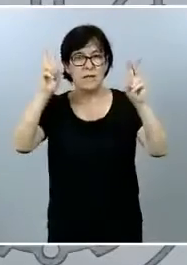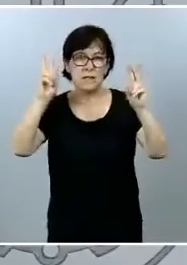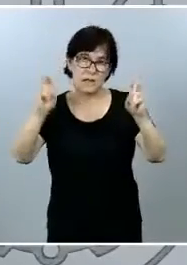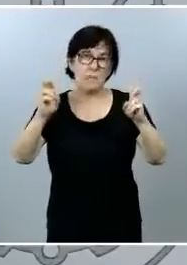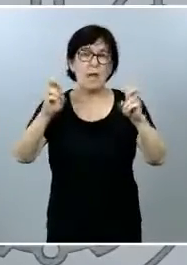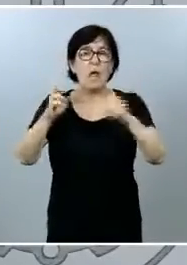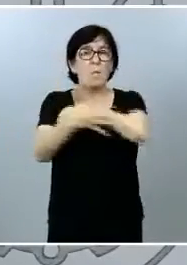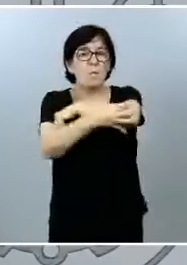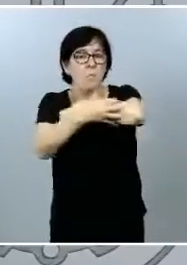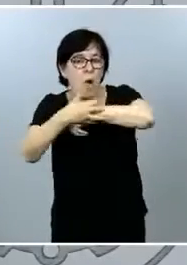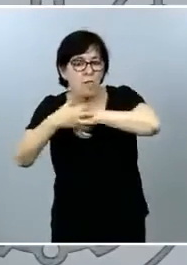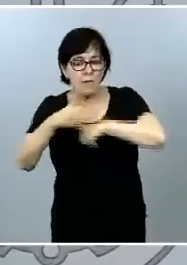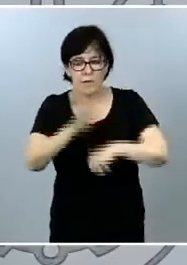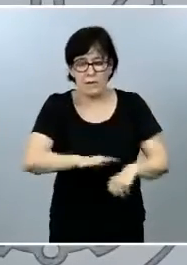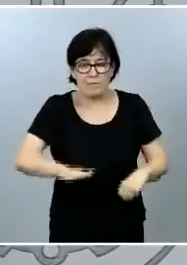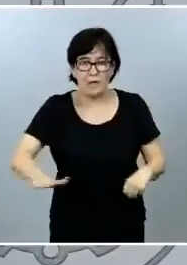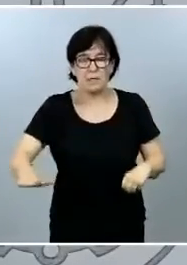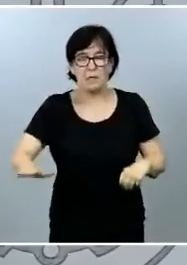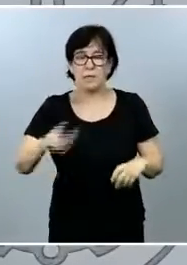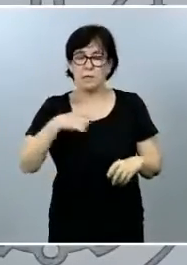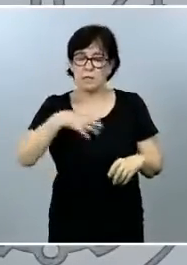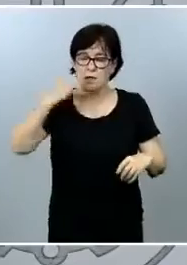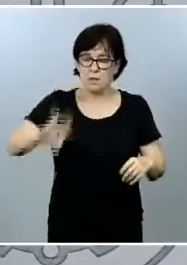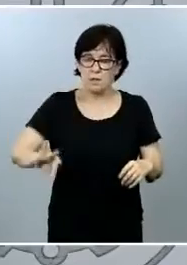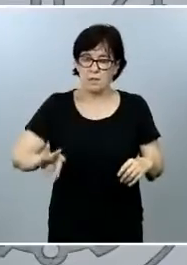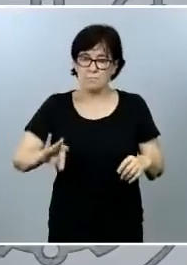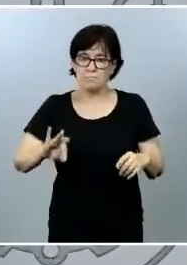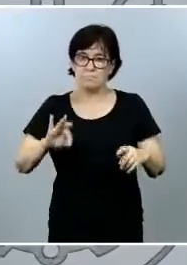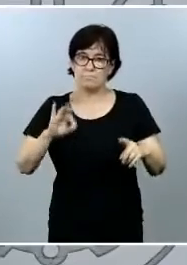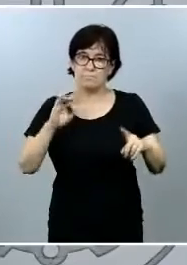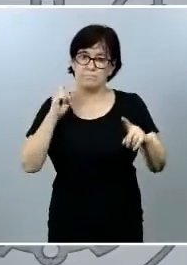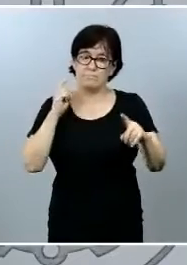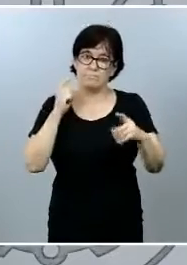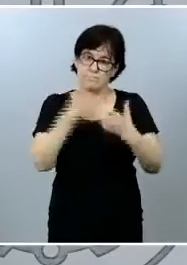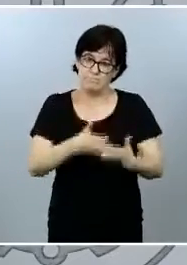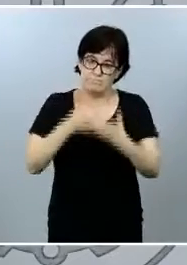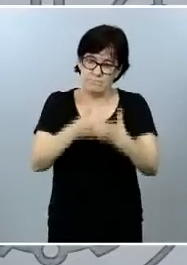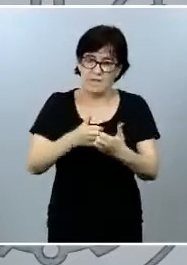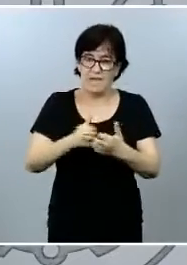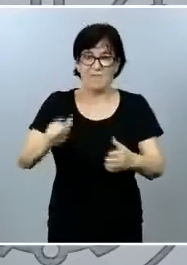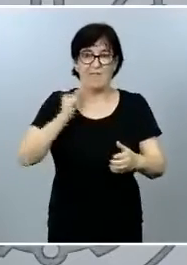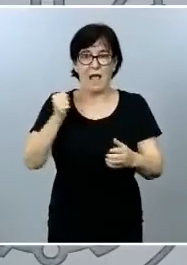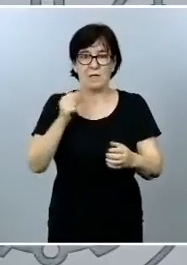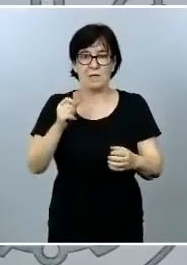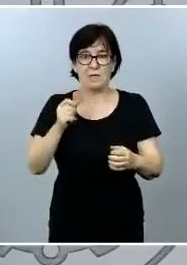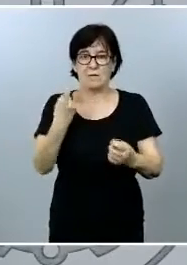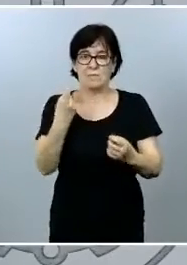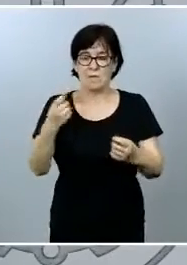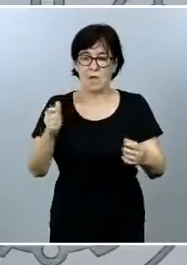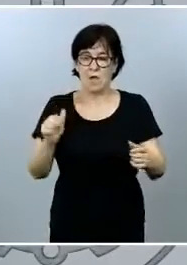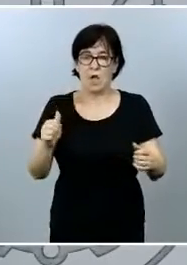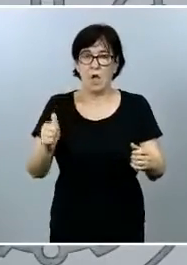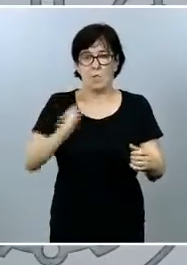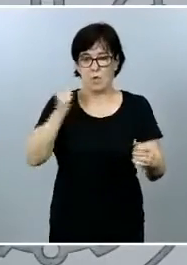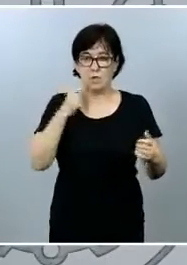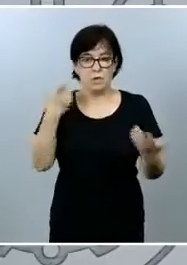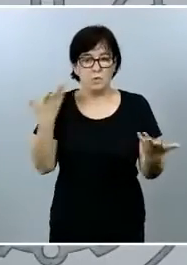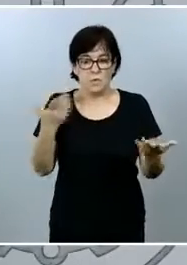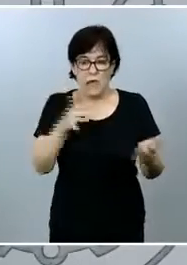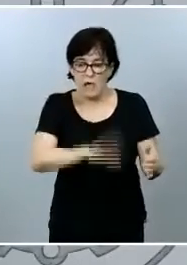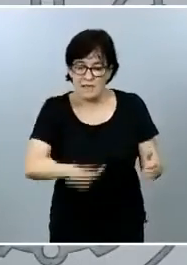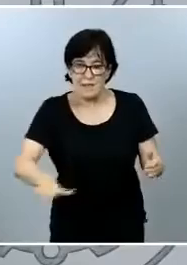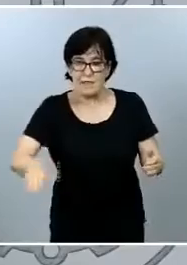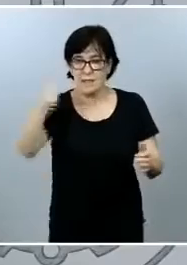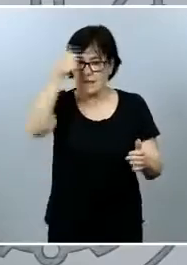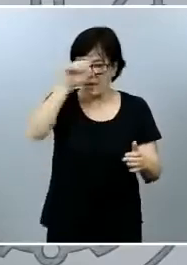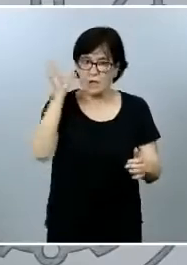ser capaces de combatir la falta de oportunidades que esas circunstancias producían a nuestros niños y a nuestras